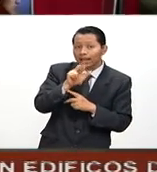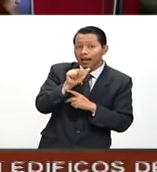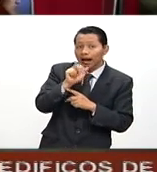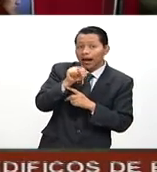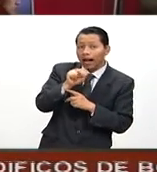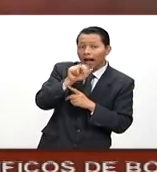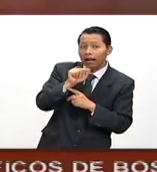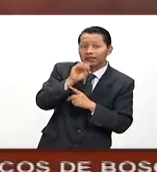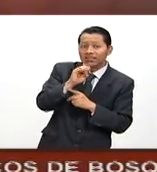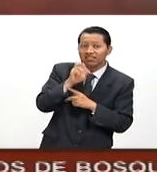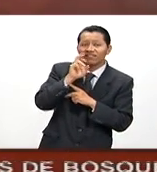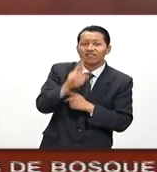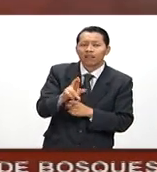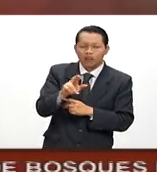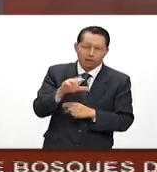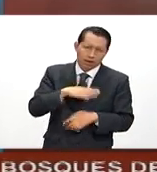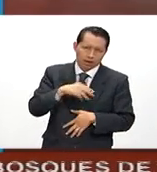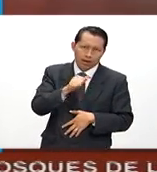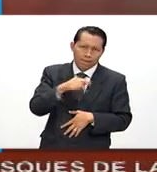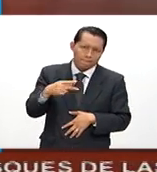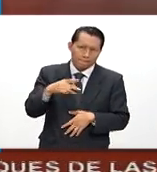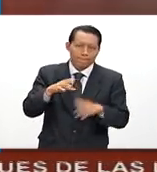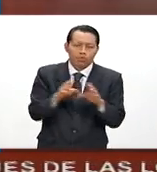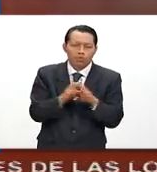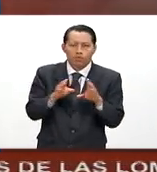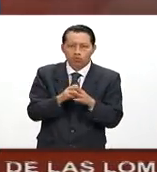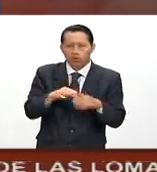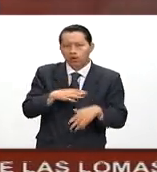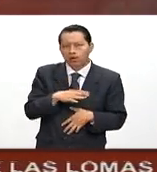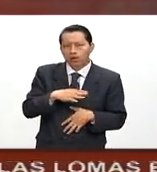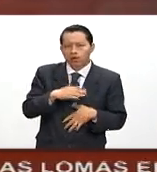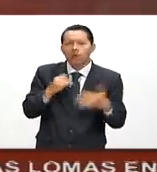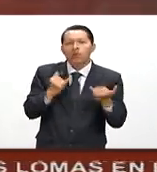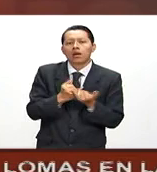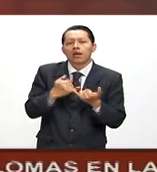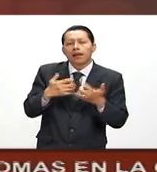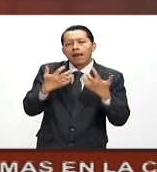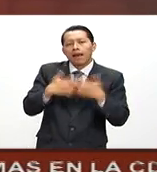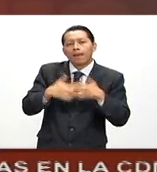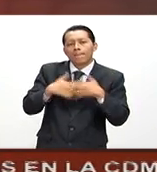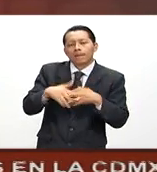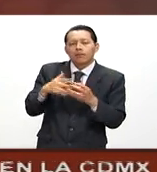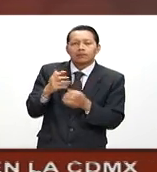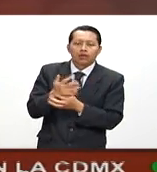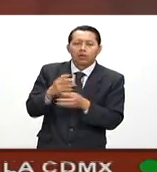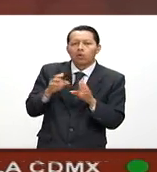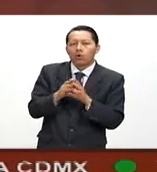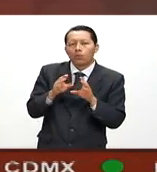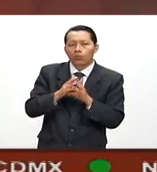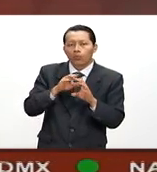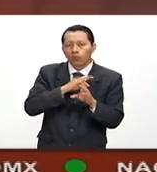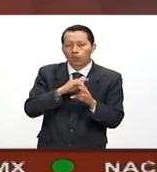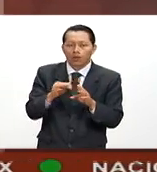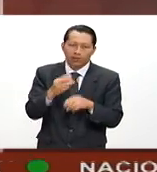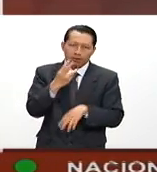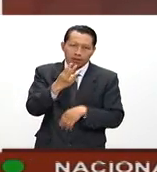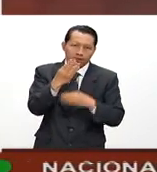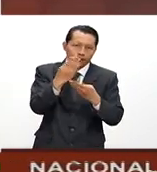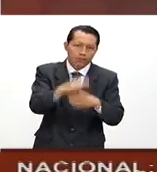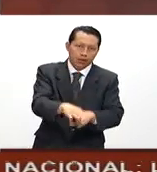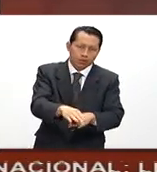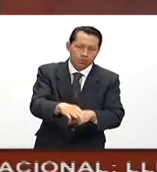ese es un aplicativo que lleva precisamente esta empresa, se hace a través de la cuenta de tres bancos, ¿no?